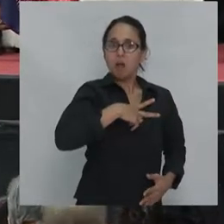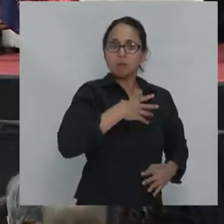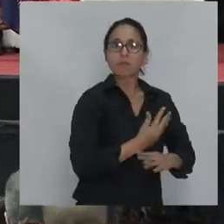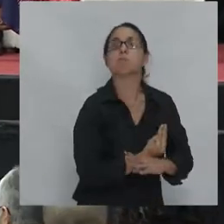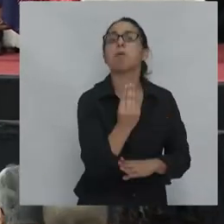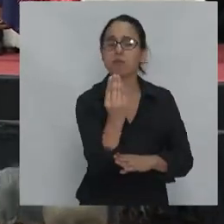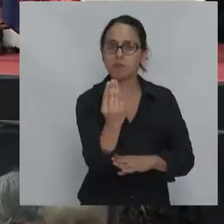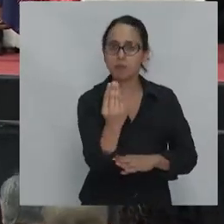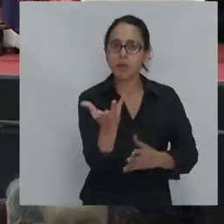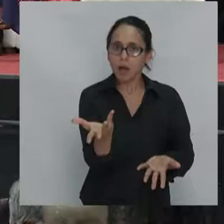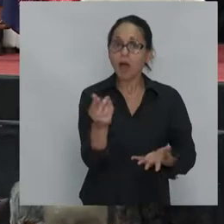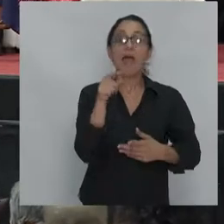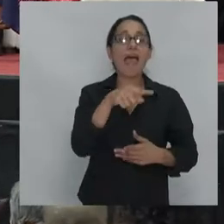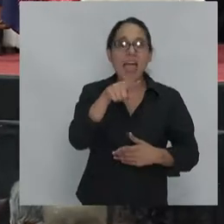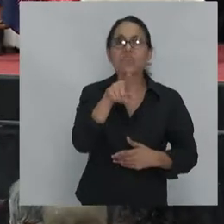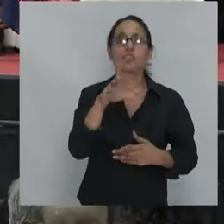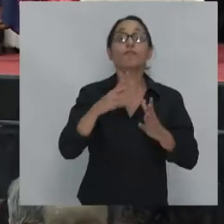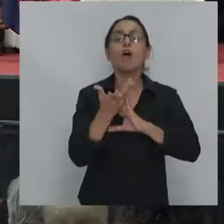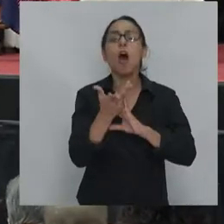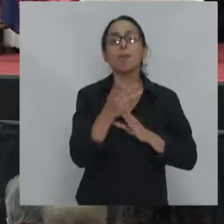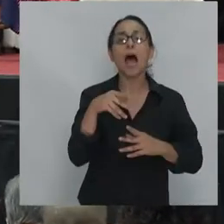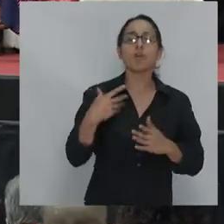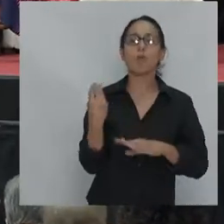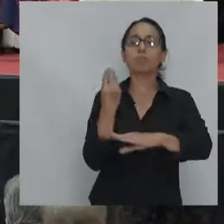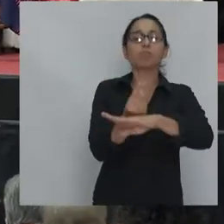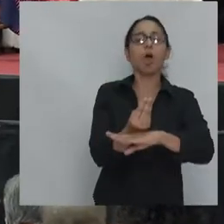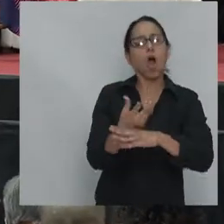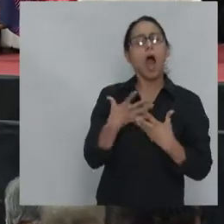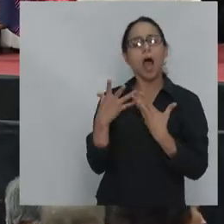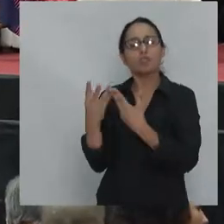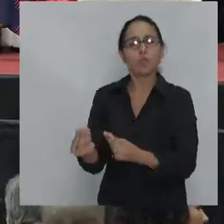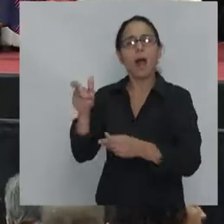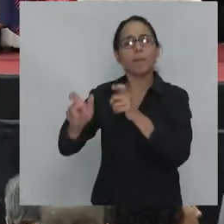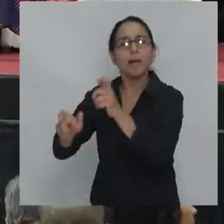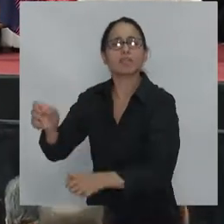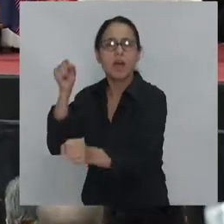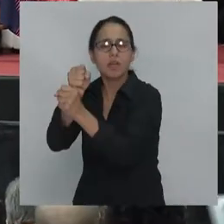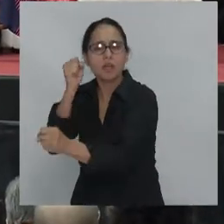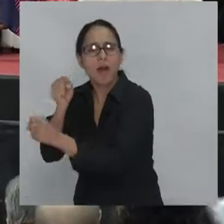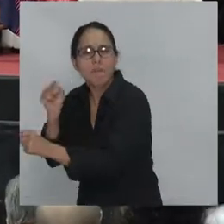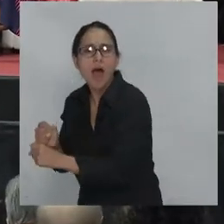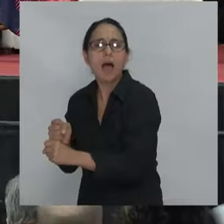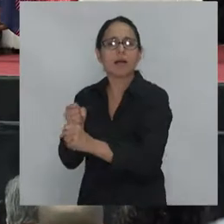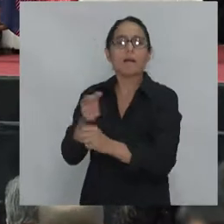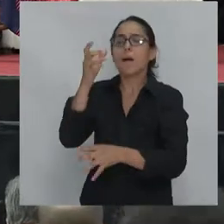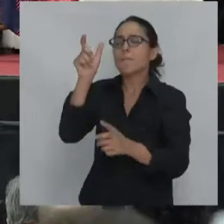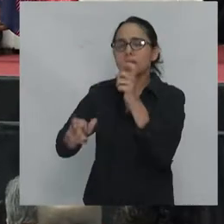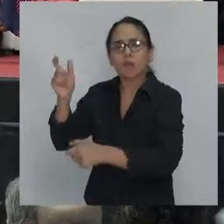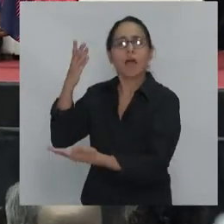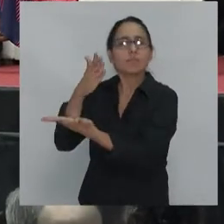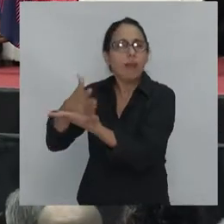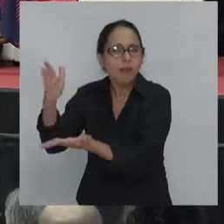discurso de defensa de los intereses de los trabajadores, de los olvidados, de los excluidos, de los